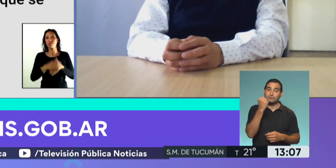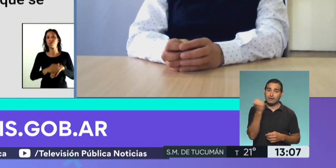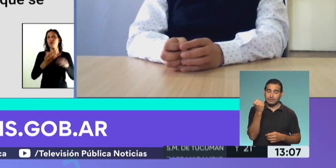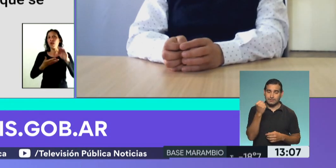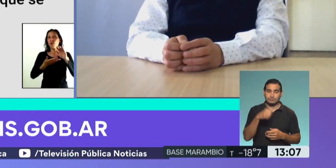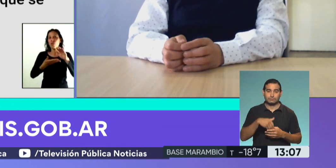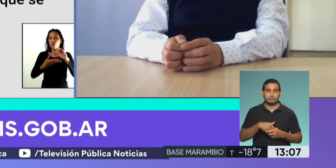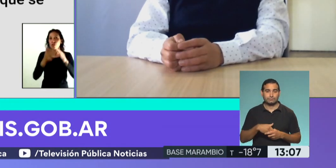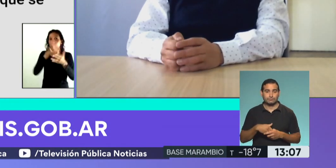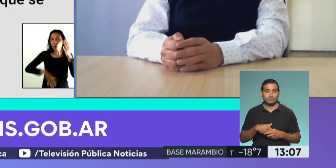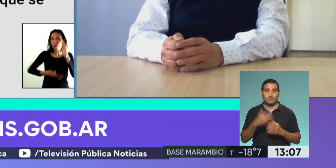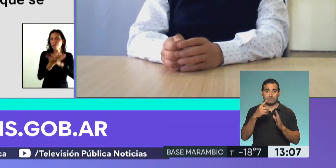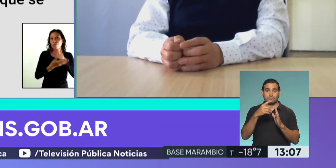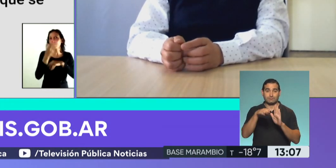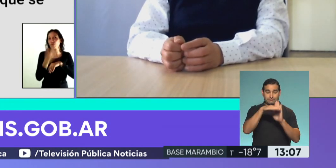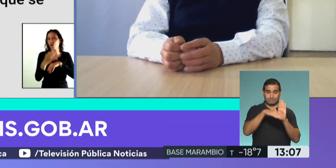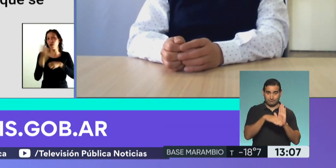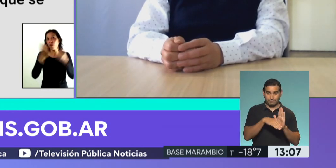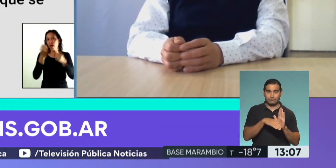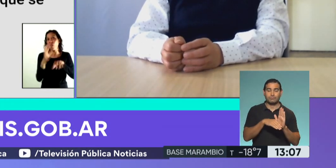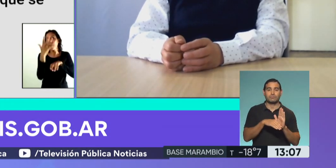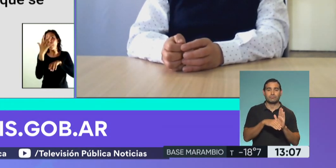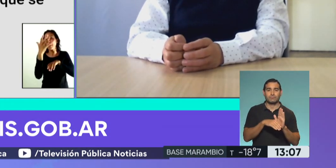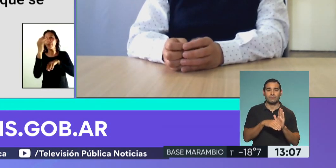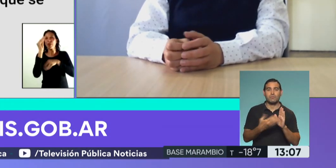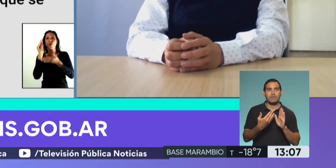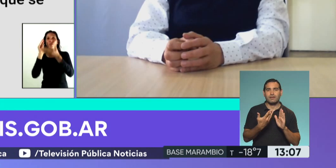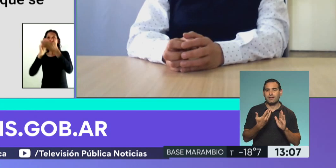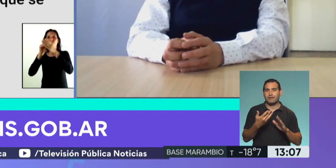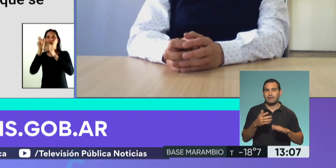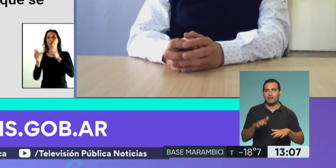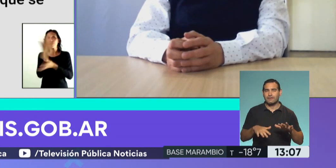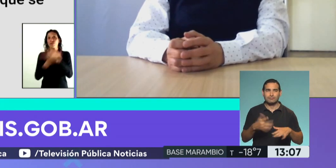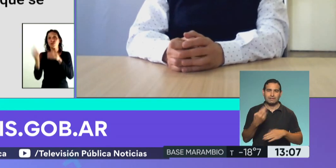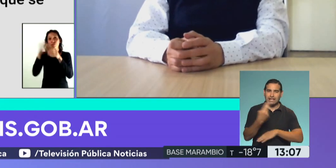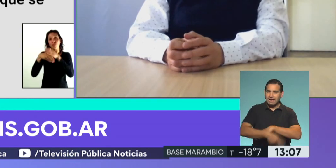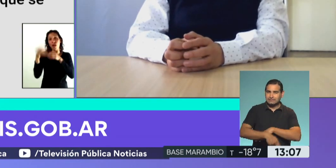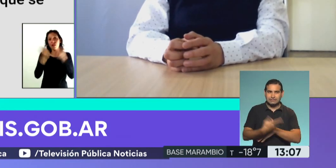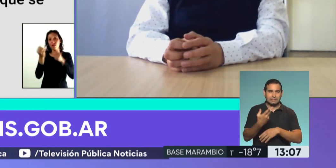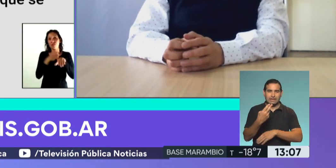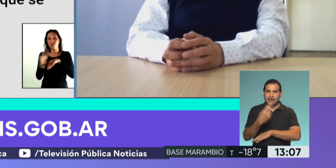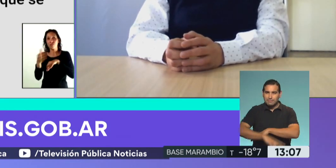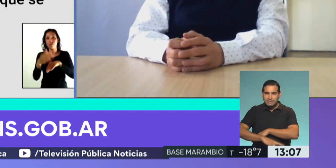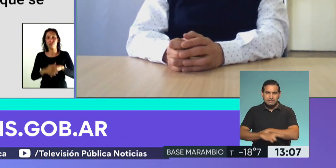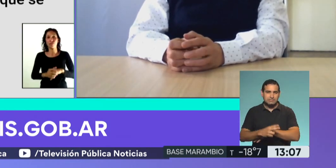es que este registro permite que muchas veces un taxi, un remis,